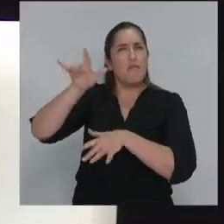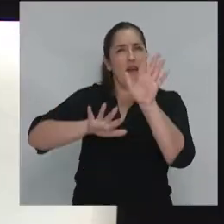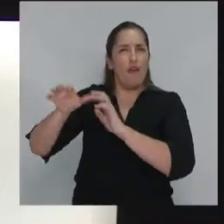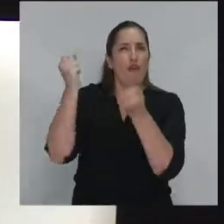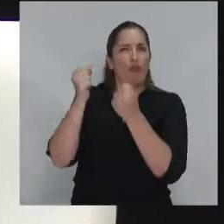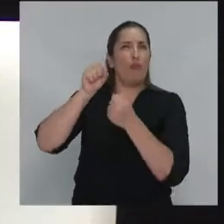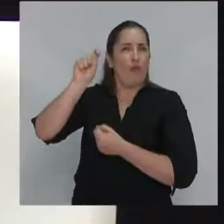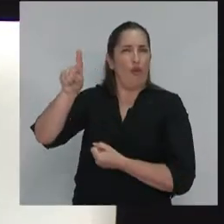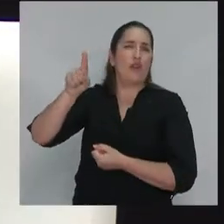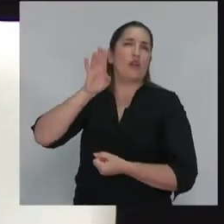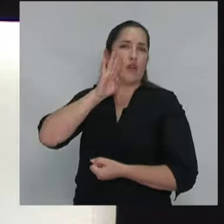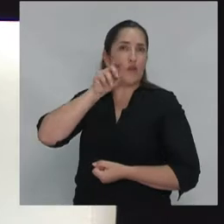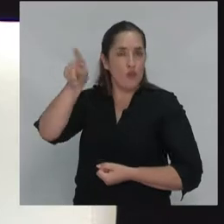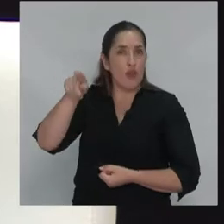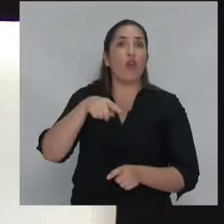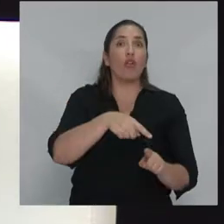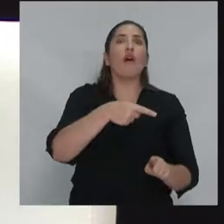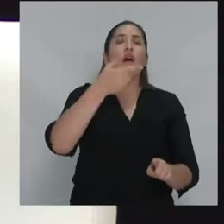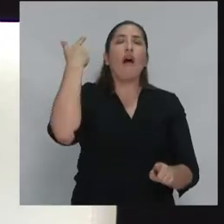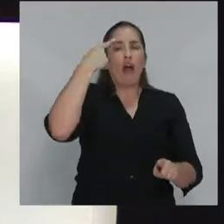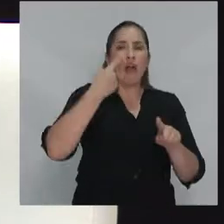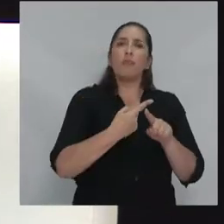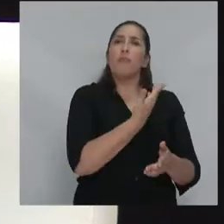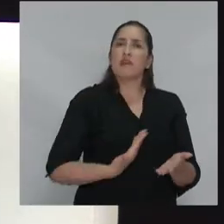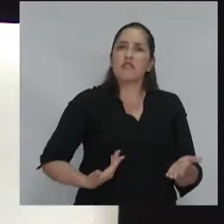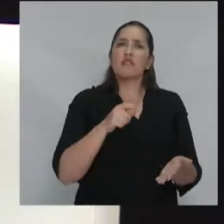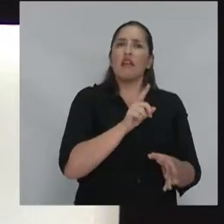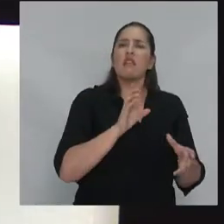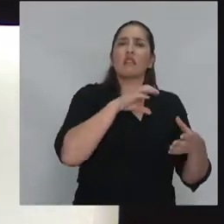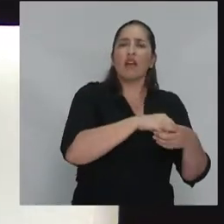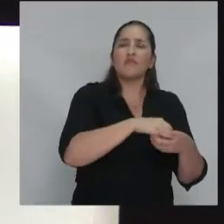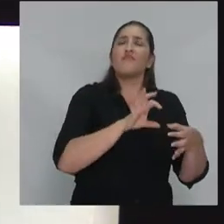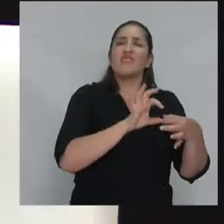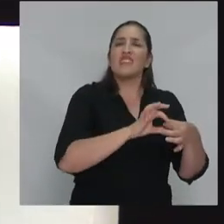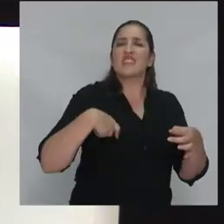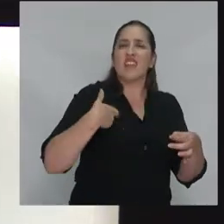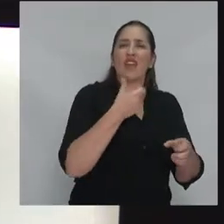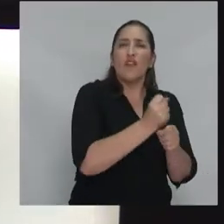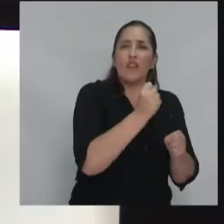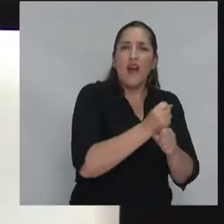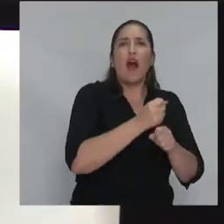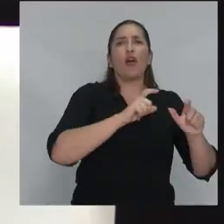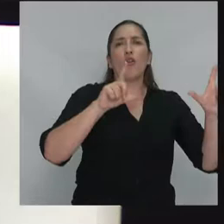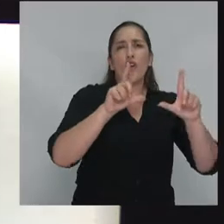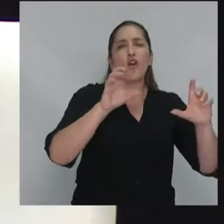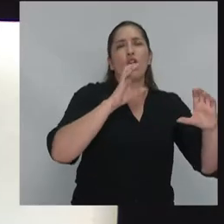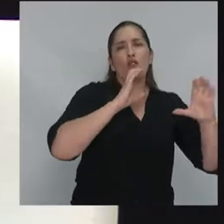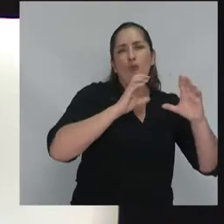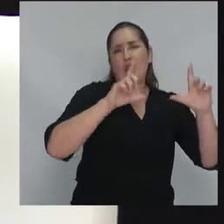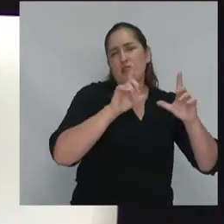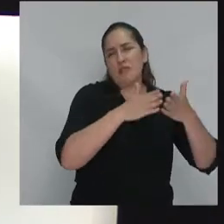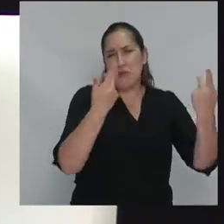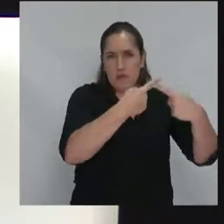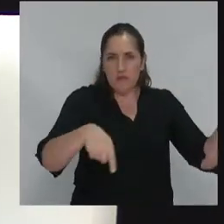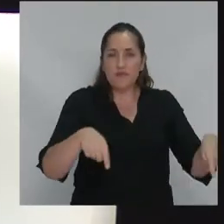Unidos. Larry fue el presidente del sindicato de los trabajadores del sector de comunicación, con 200.000 afiliados,